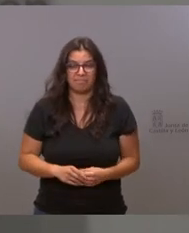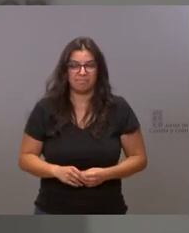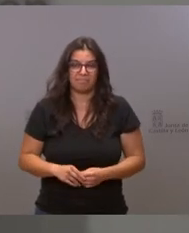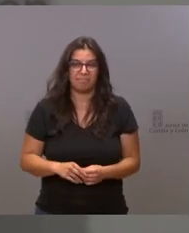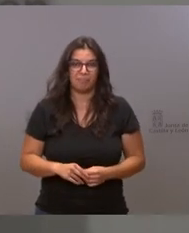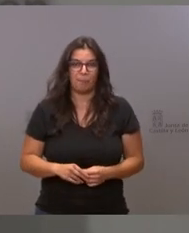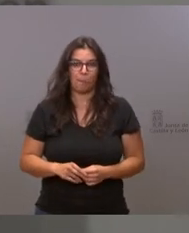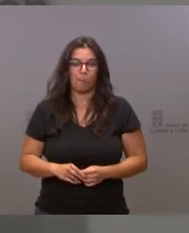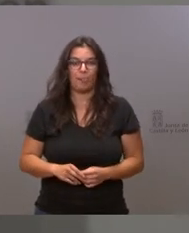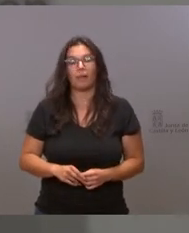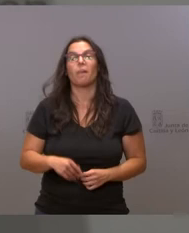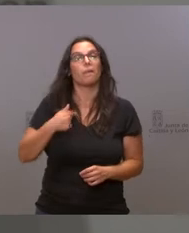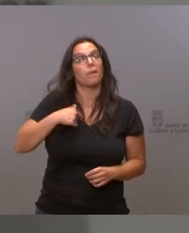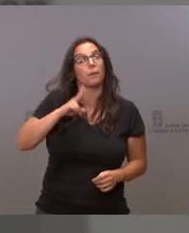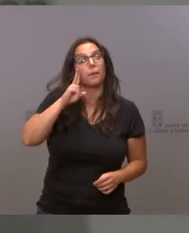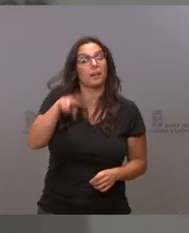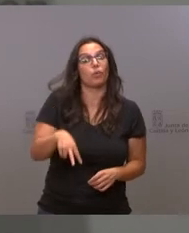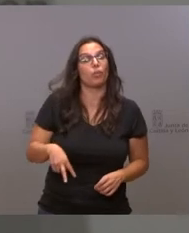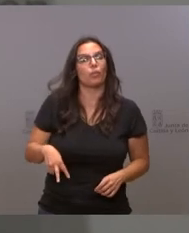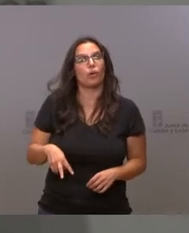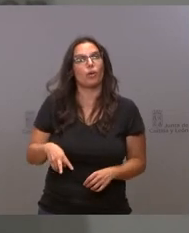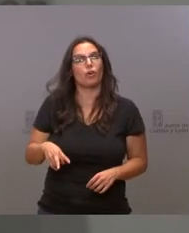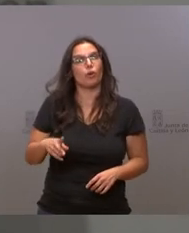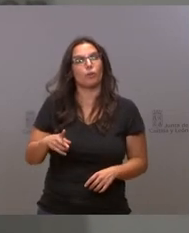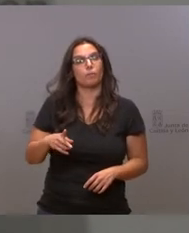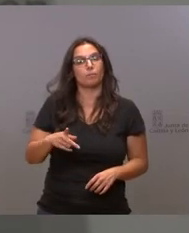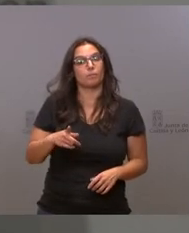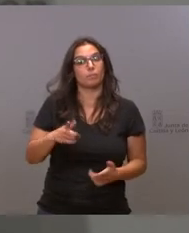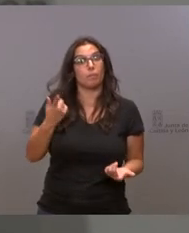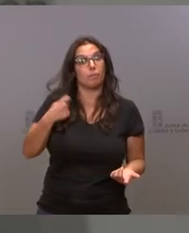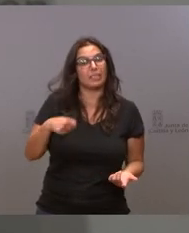sorprendido. Yo reconozco el esfuerzo del presidente